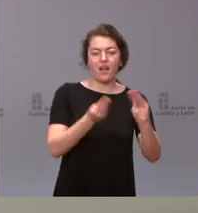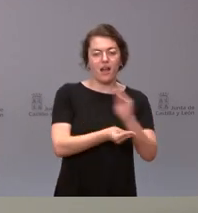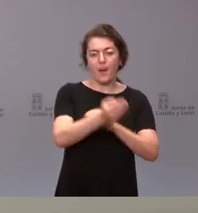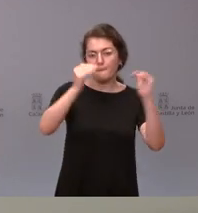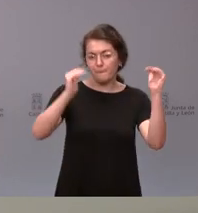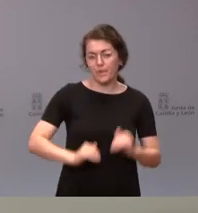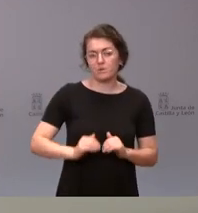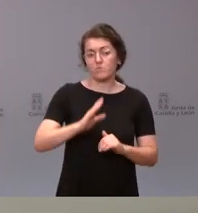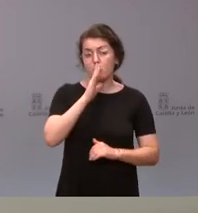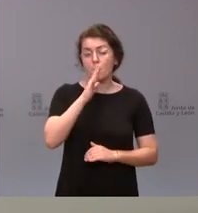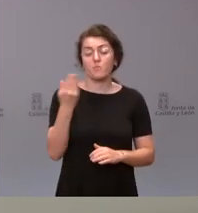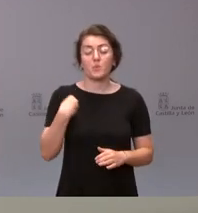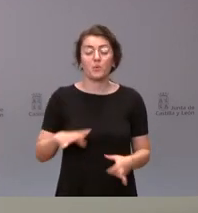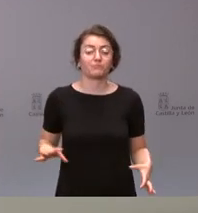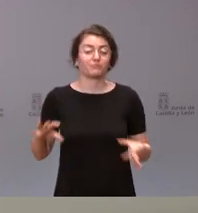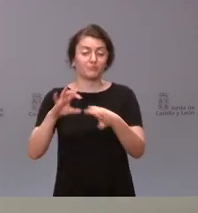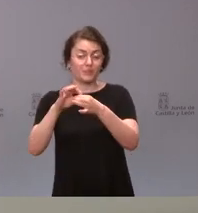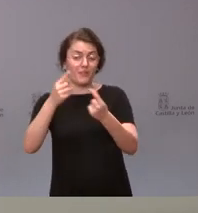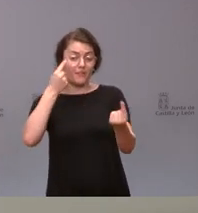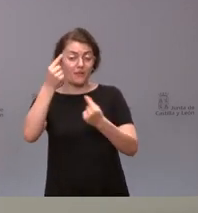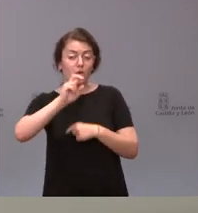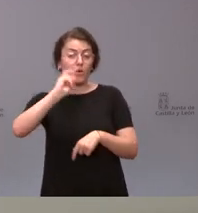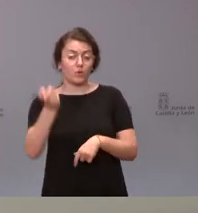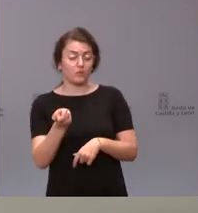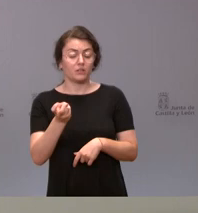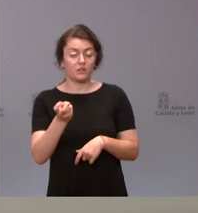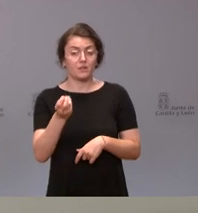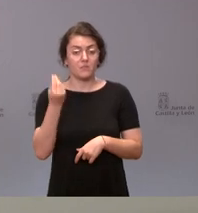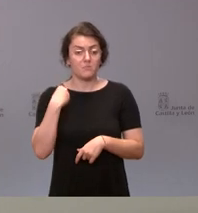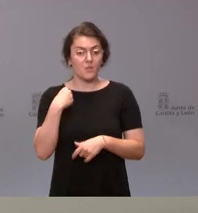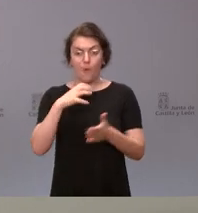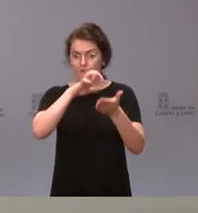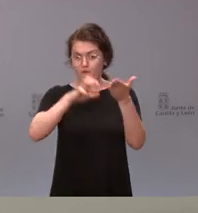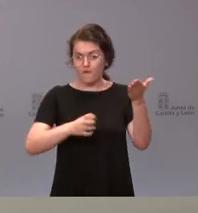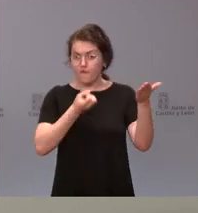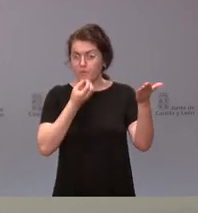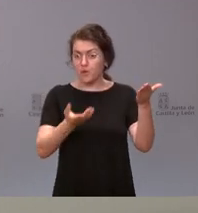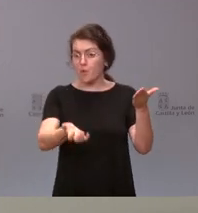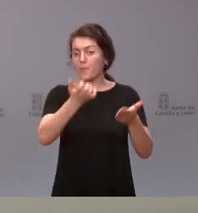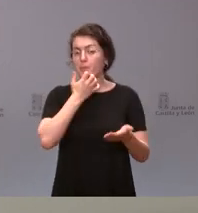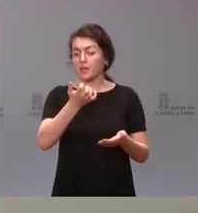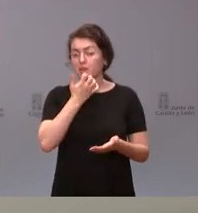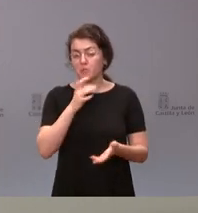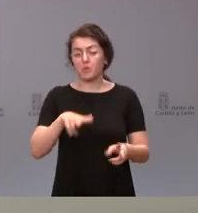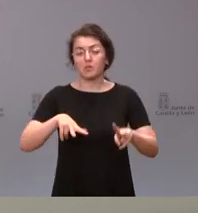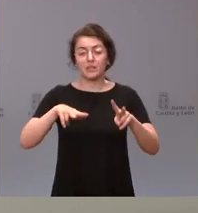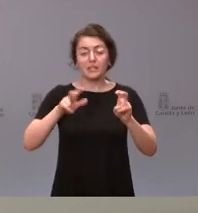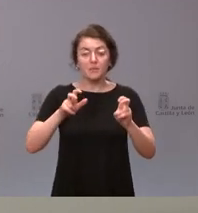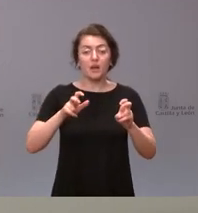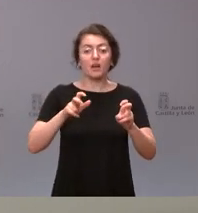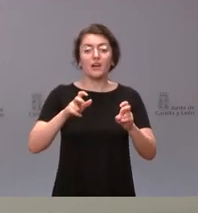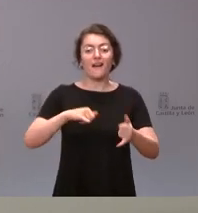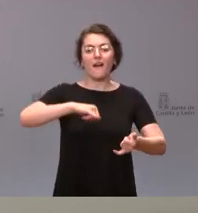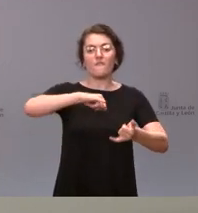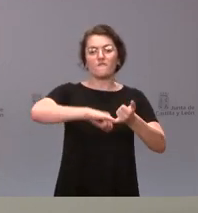también a otros datos que se ponen de manifiesto en esa información, como es el hecho del retraso en la nucialidad,